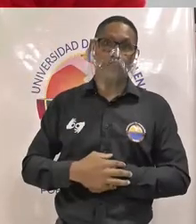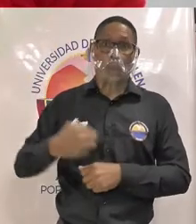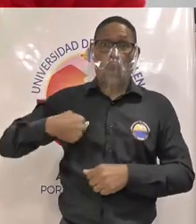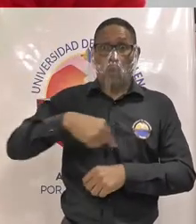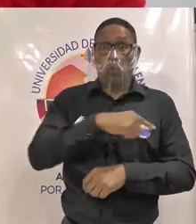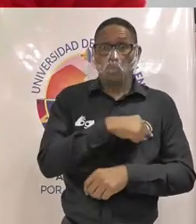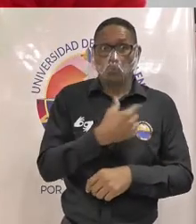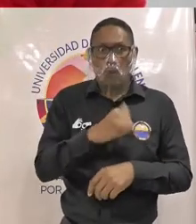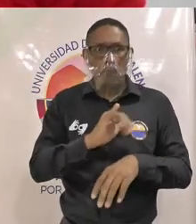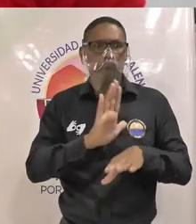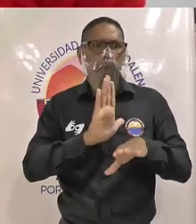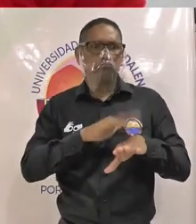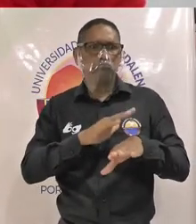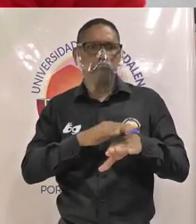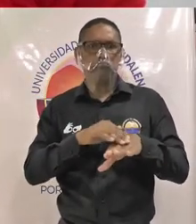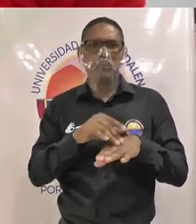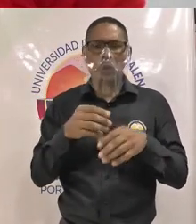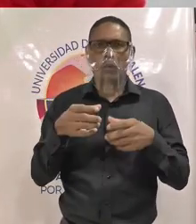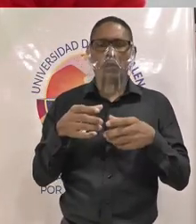el consejo académico